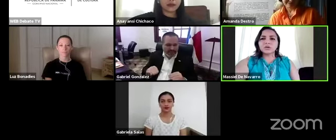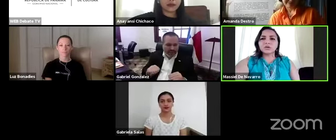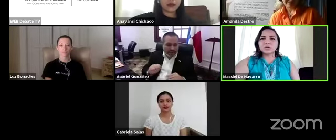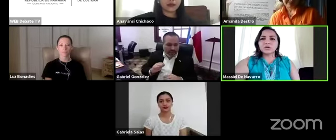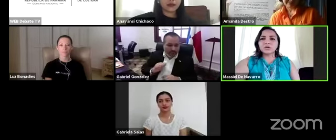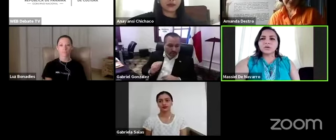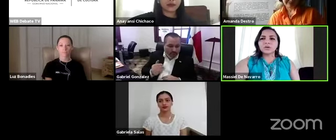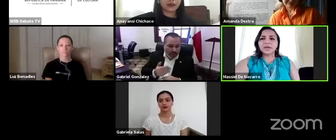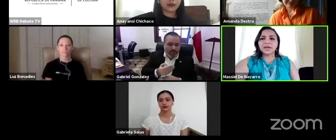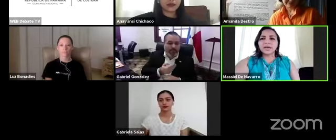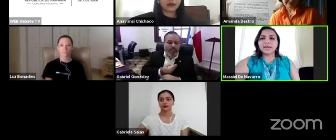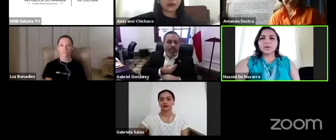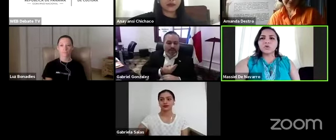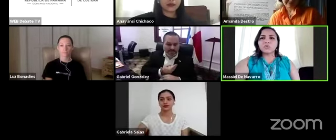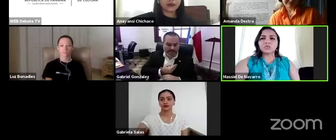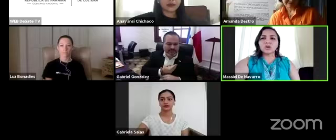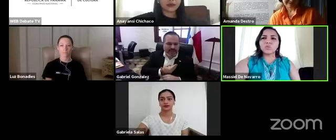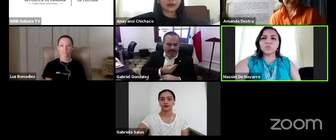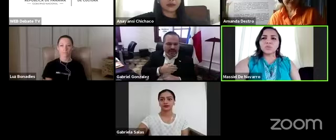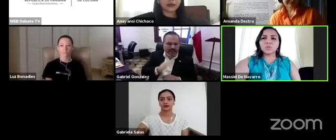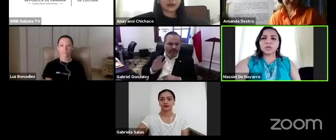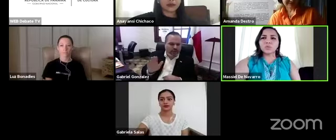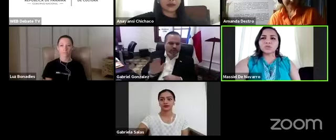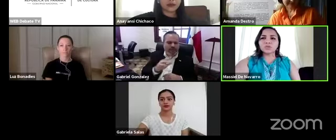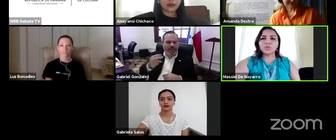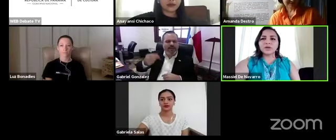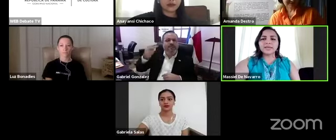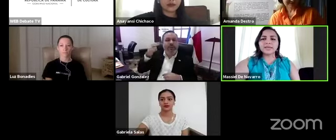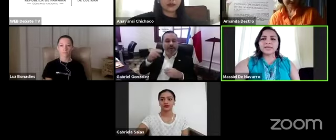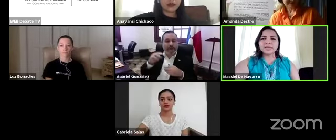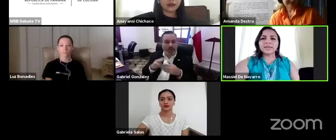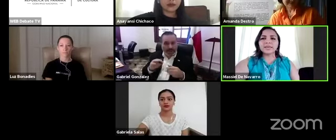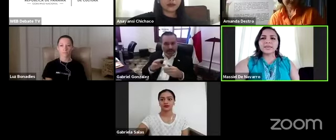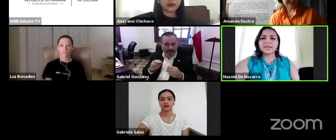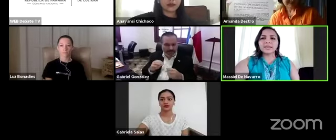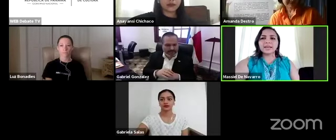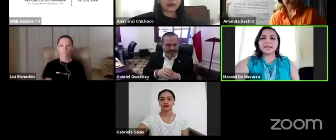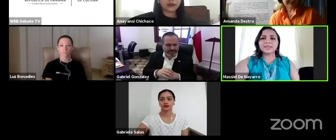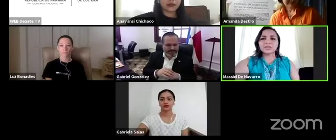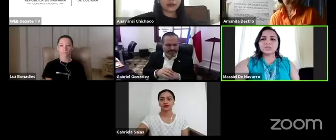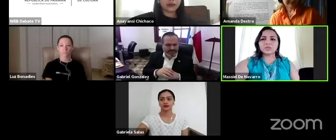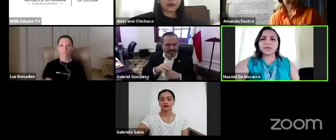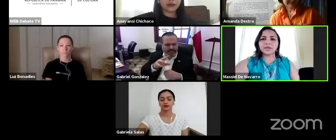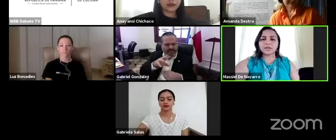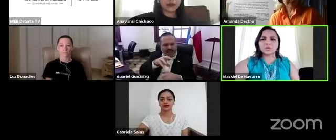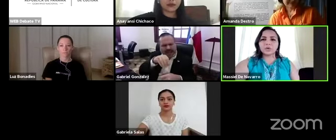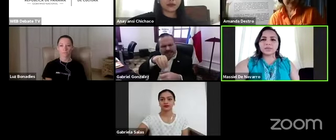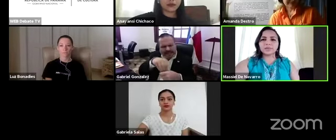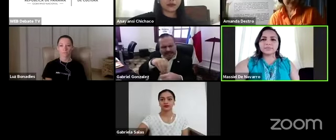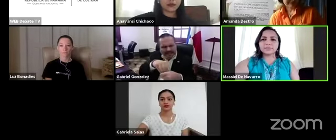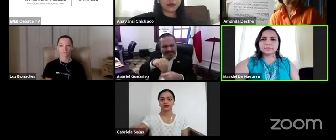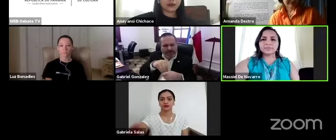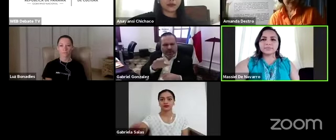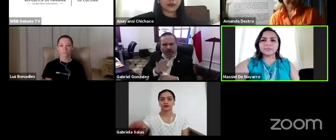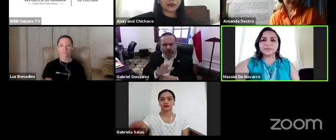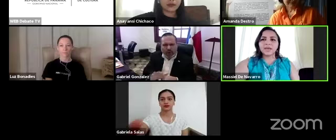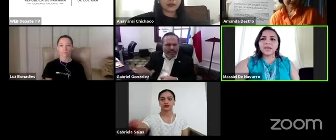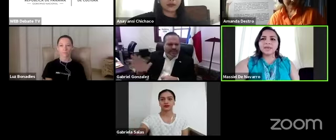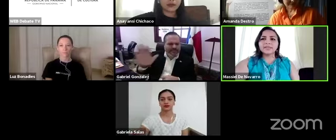en que los museos que los museos muestran y las historias que cuentan